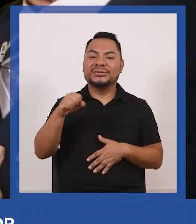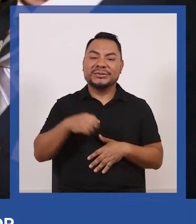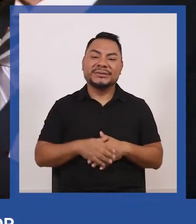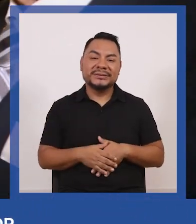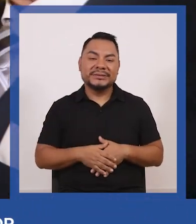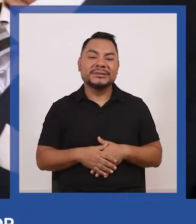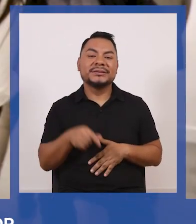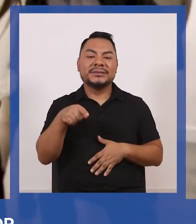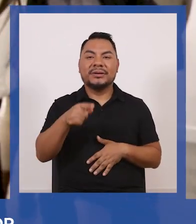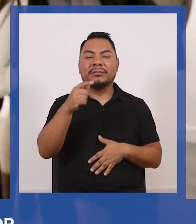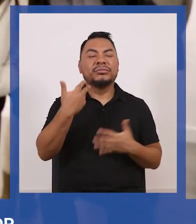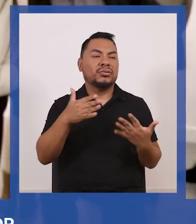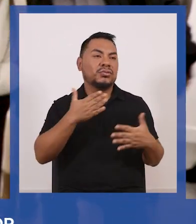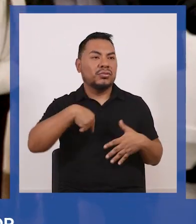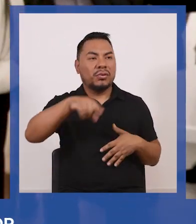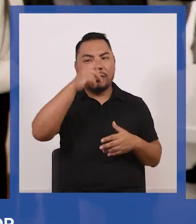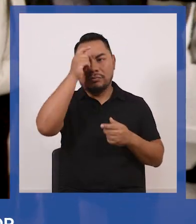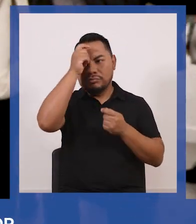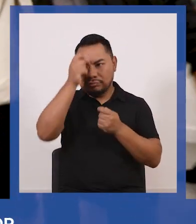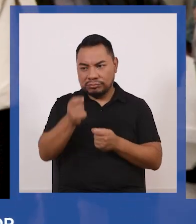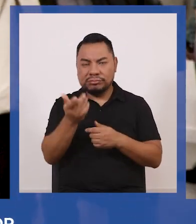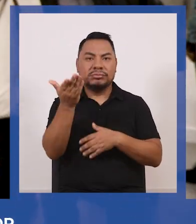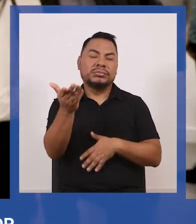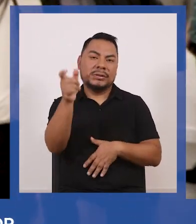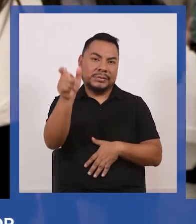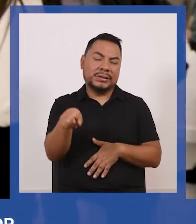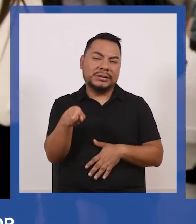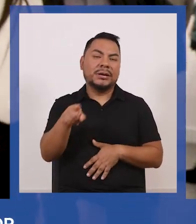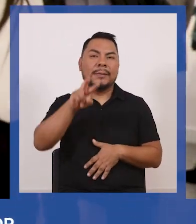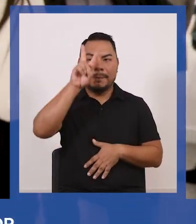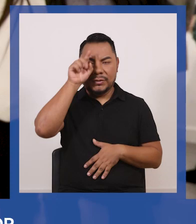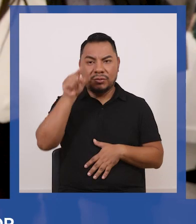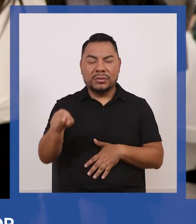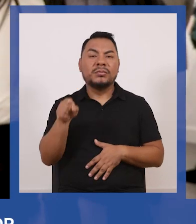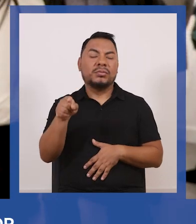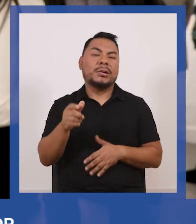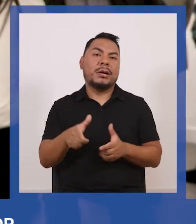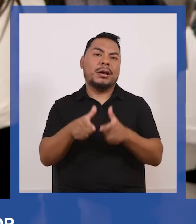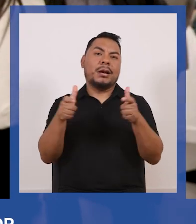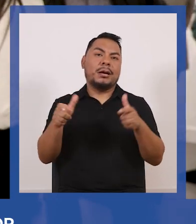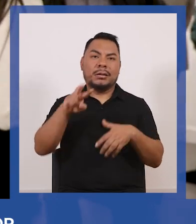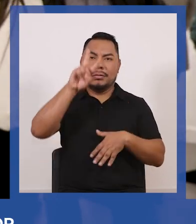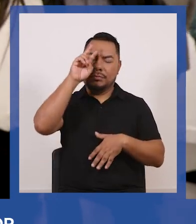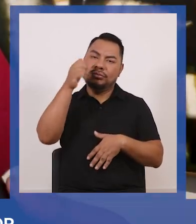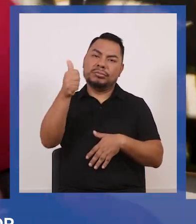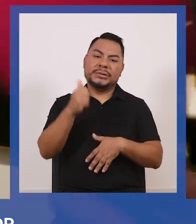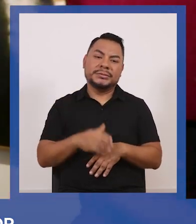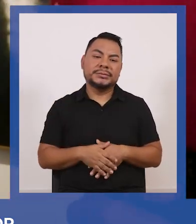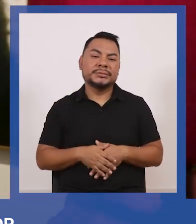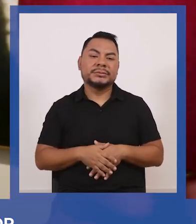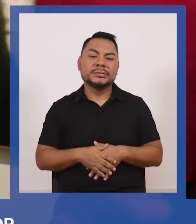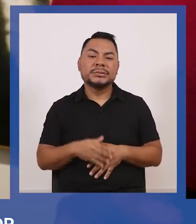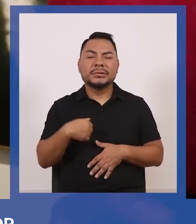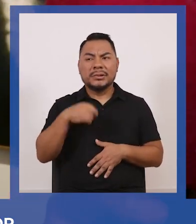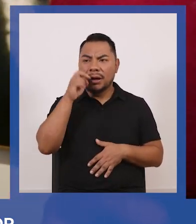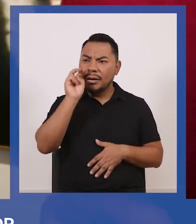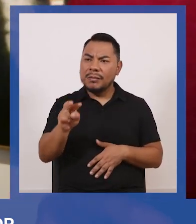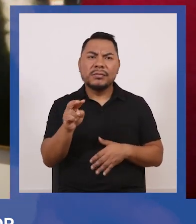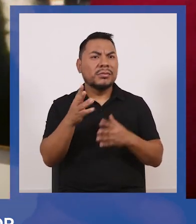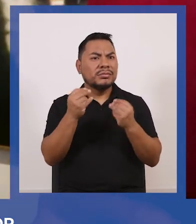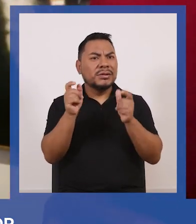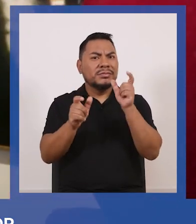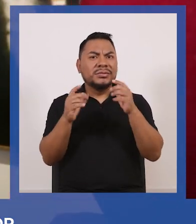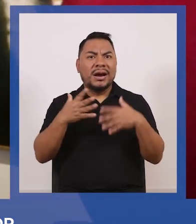un honor que se le hace a él y le hace para el Perú porque es uno de los grandes del Perú ahora hemos visto gente de